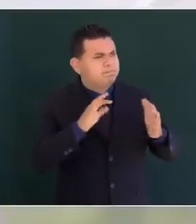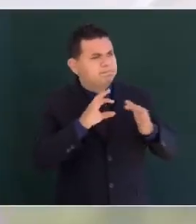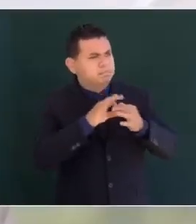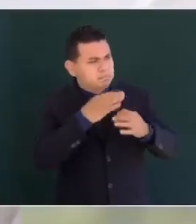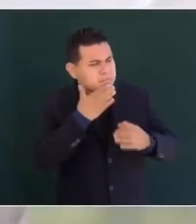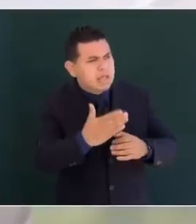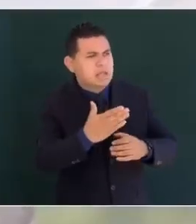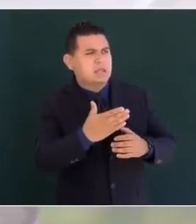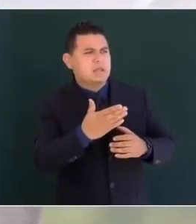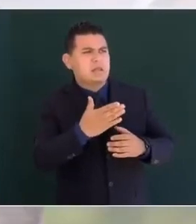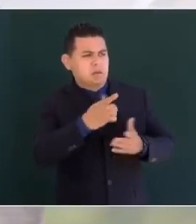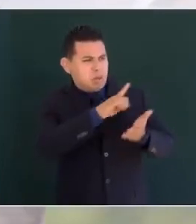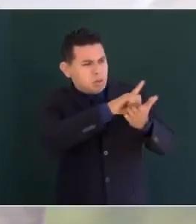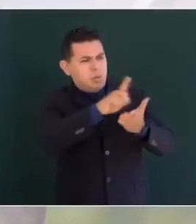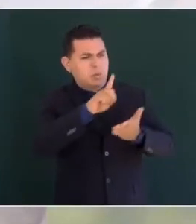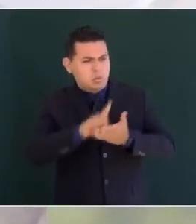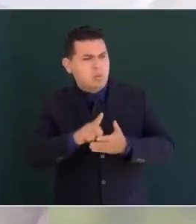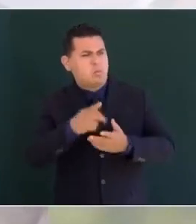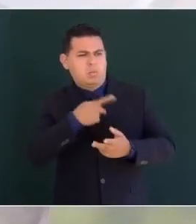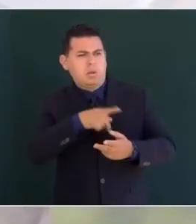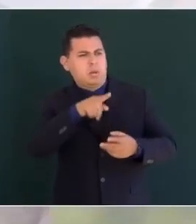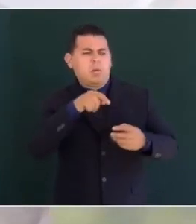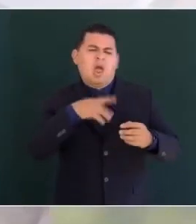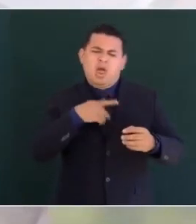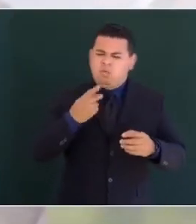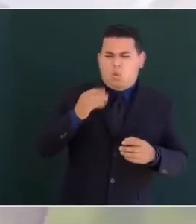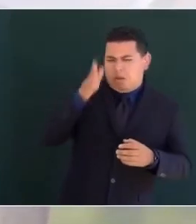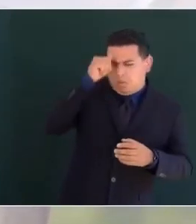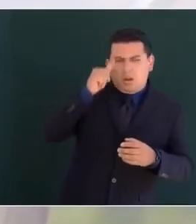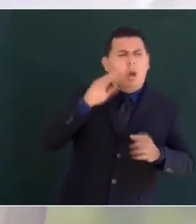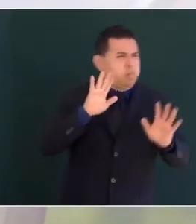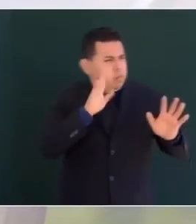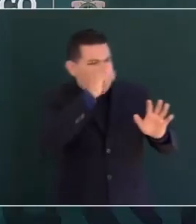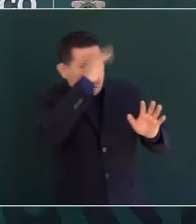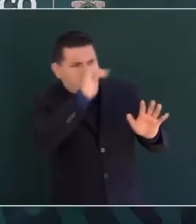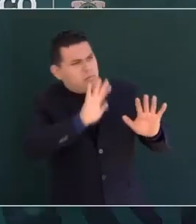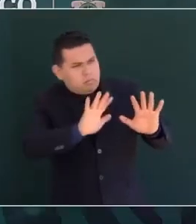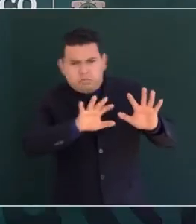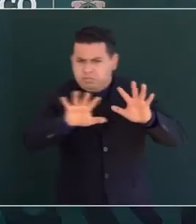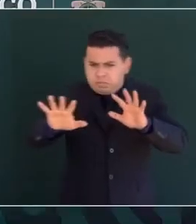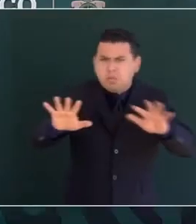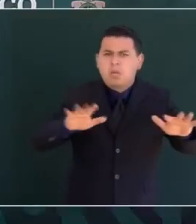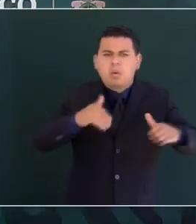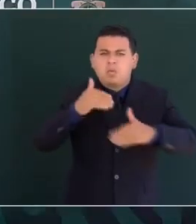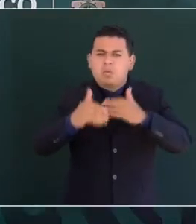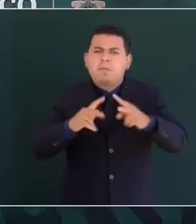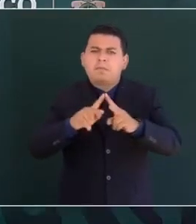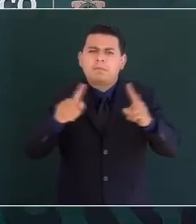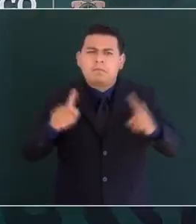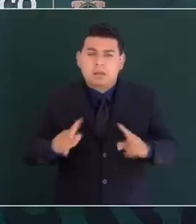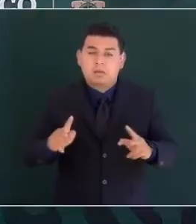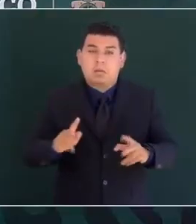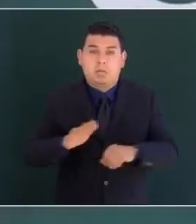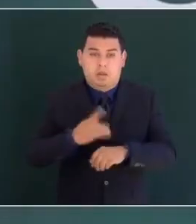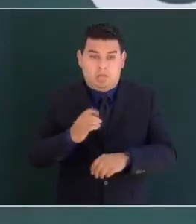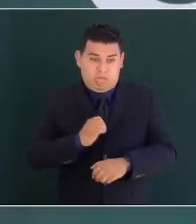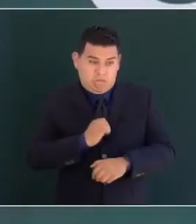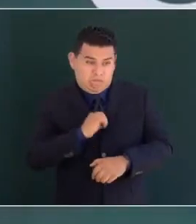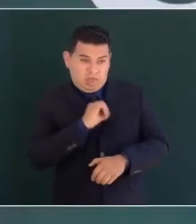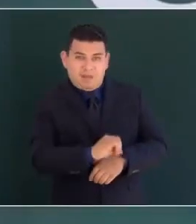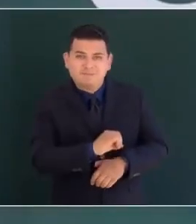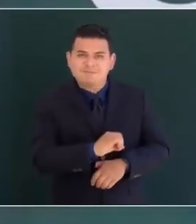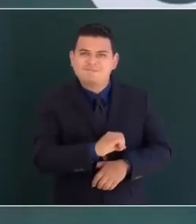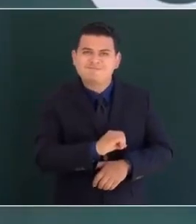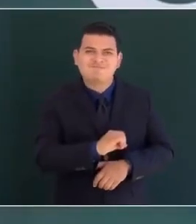el derecho a disentir y en vez de odiar sostener